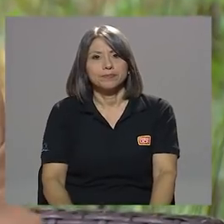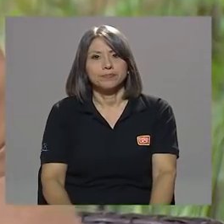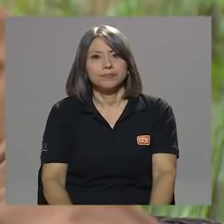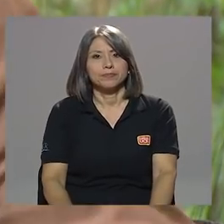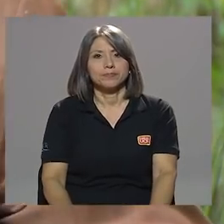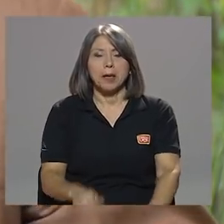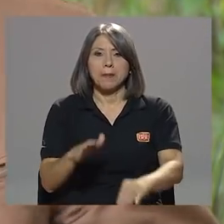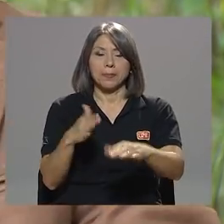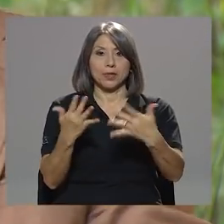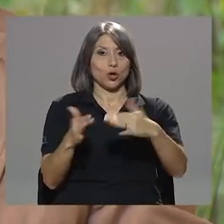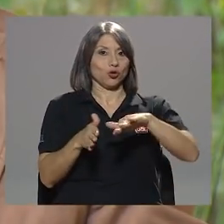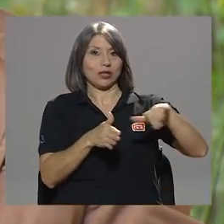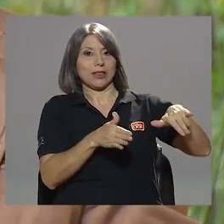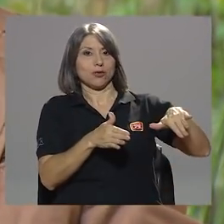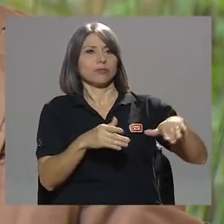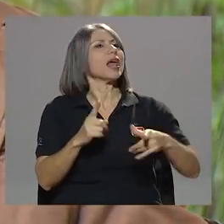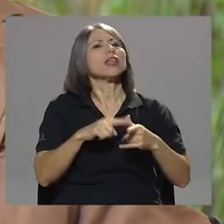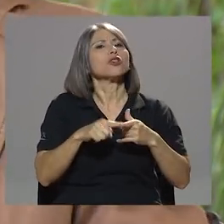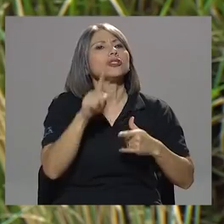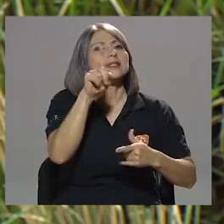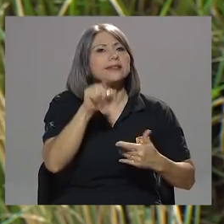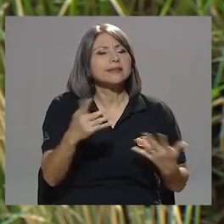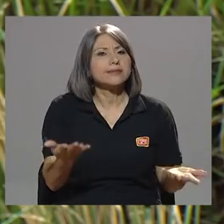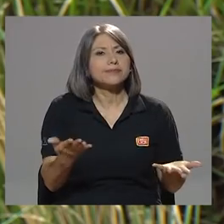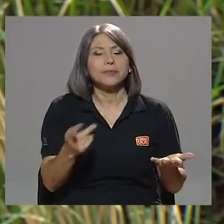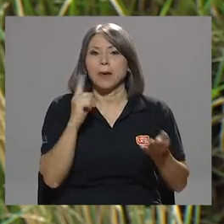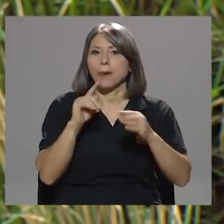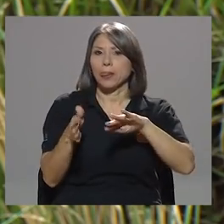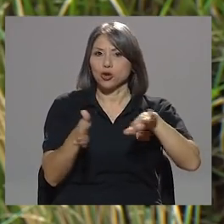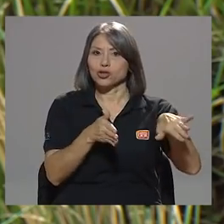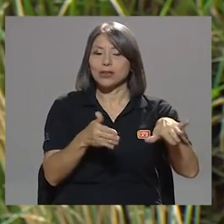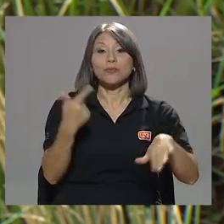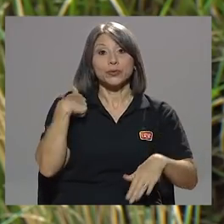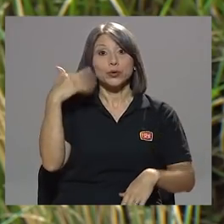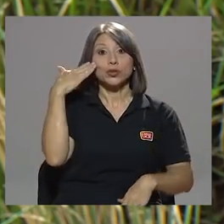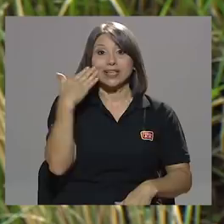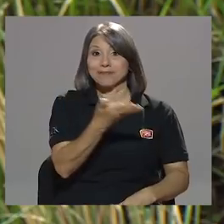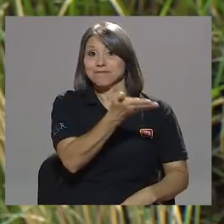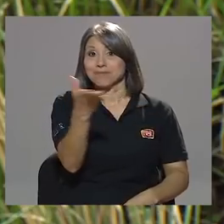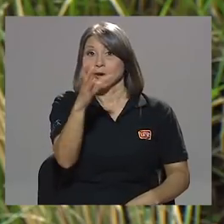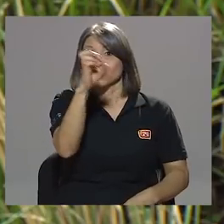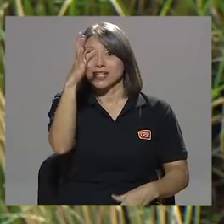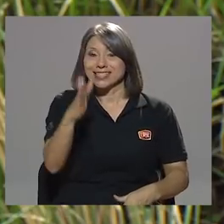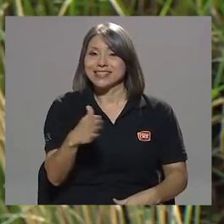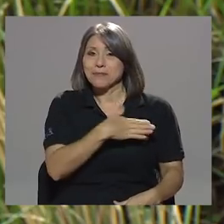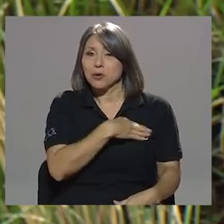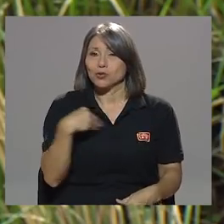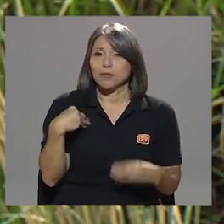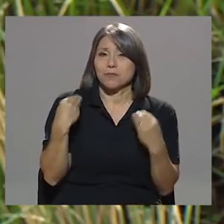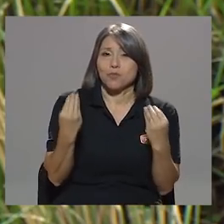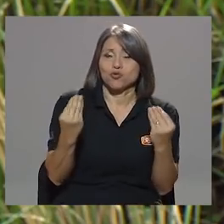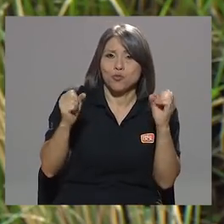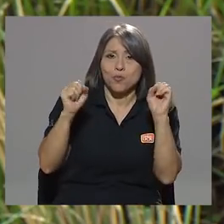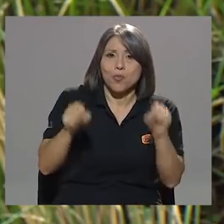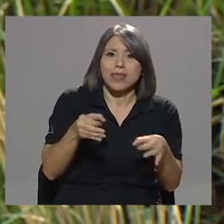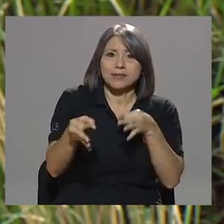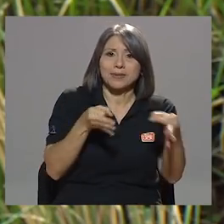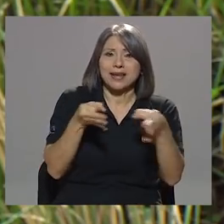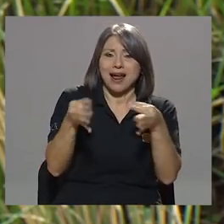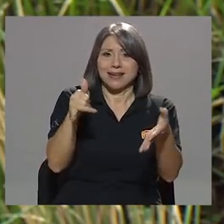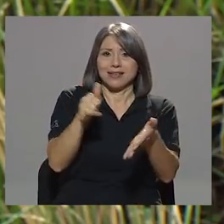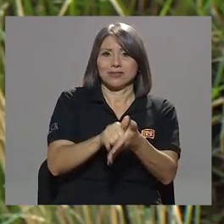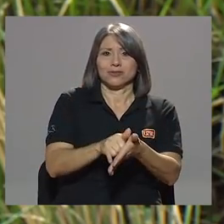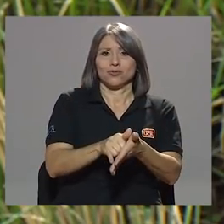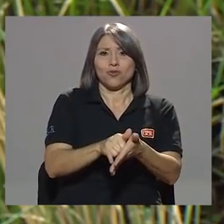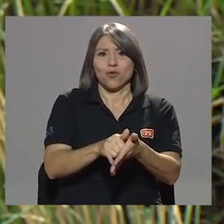Doy un salto, don Juan Carlos. Gracias. Doy un salto, don Juan Carlos. Y yo sé que a los costarricenses les va a gustar mucho que se pueda explicar esto, porque es muy